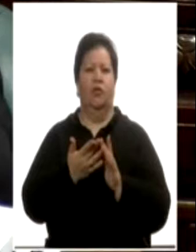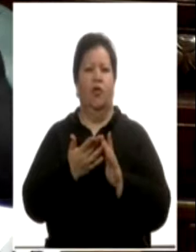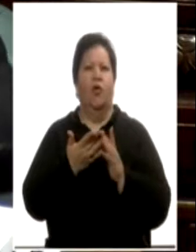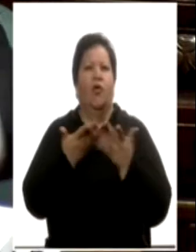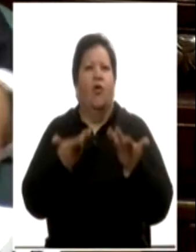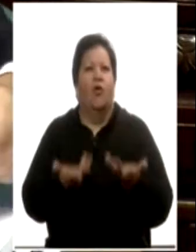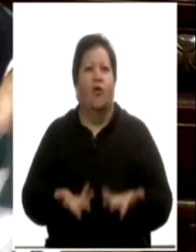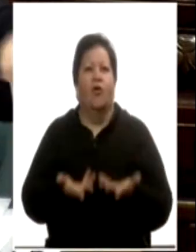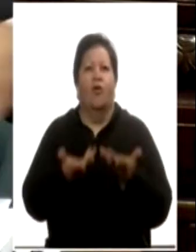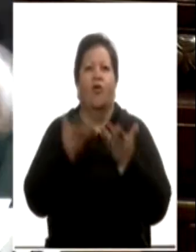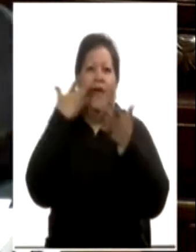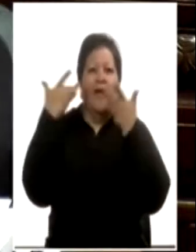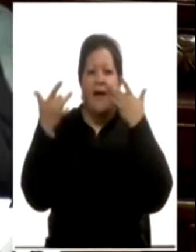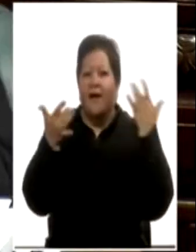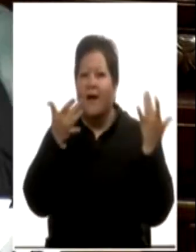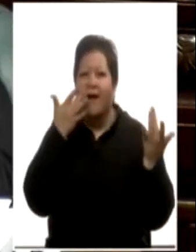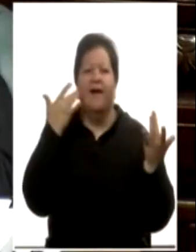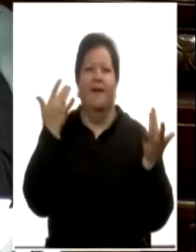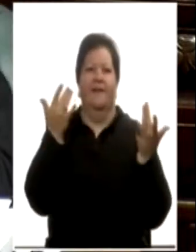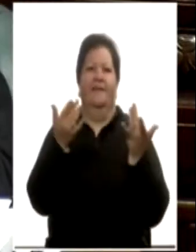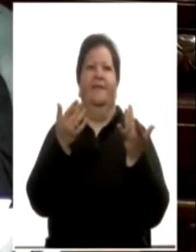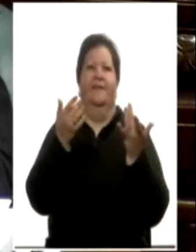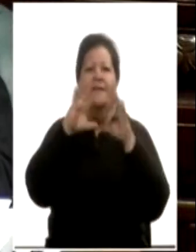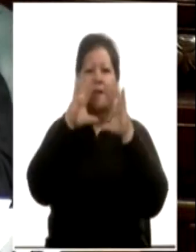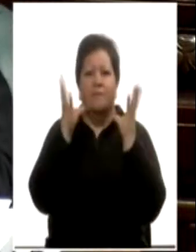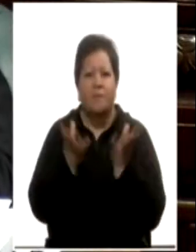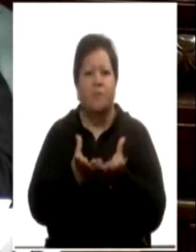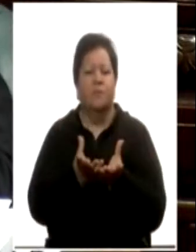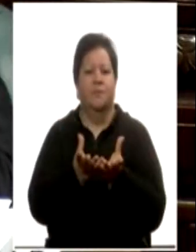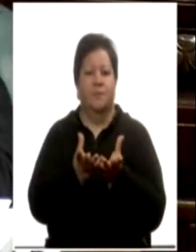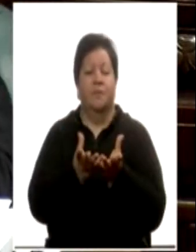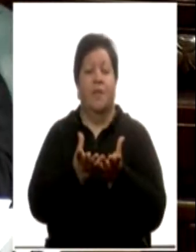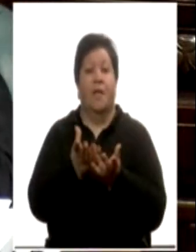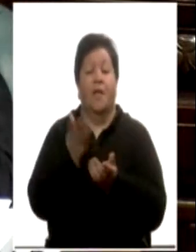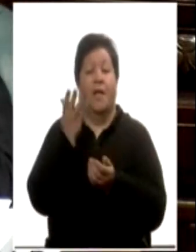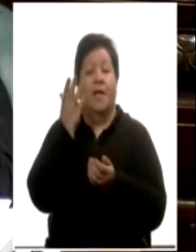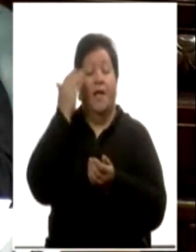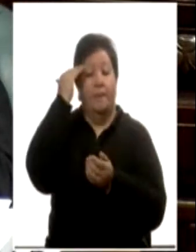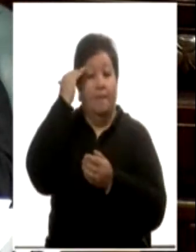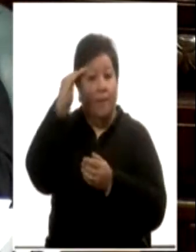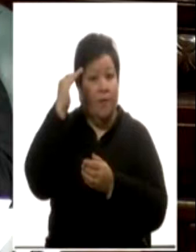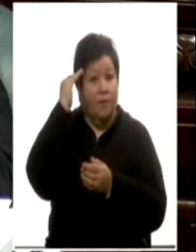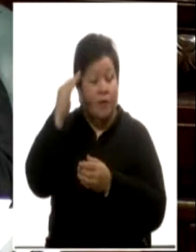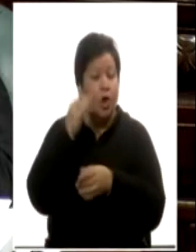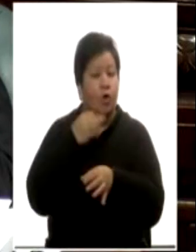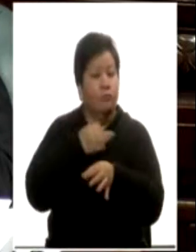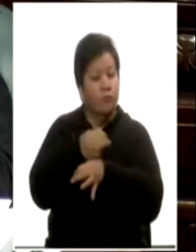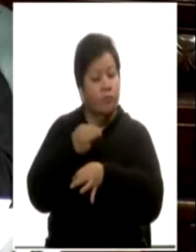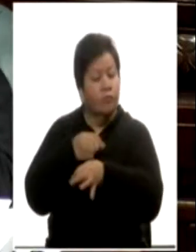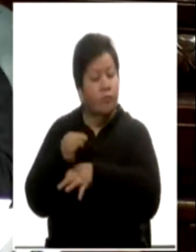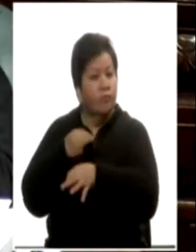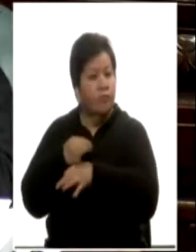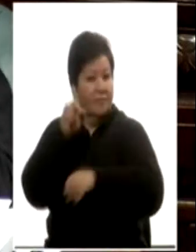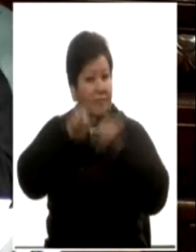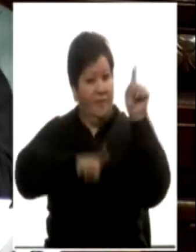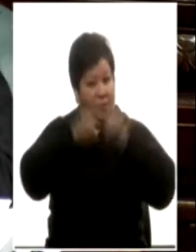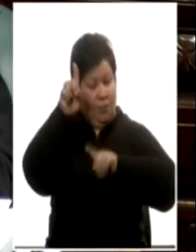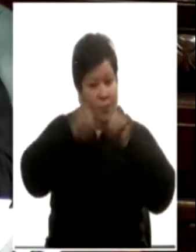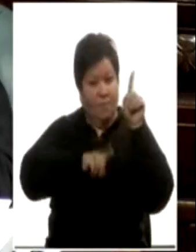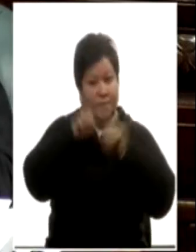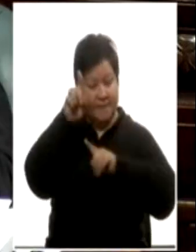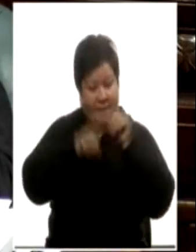universales del arte. Fue docente de los talleres de escultura de la Escuela de Bellas Artes de Montevideo